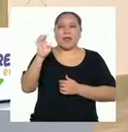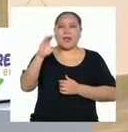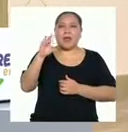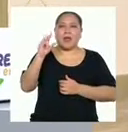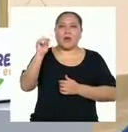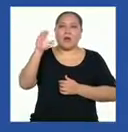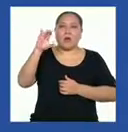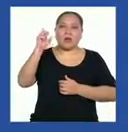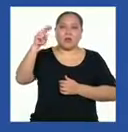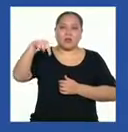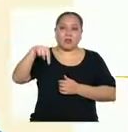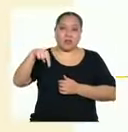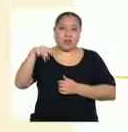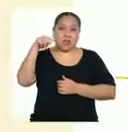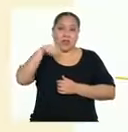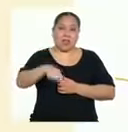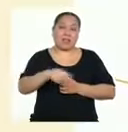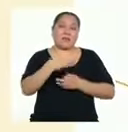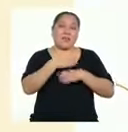comunicativa planteada.